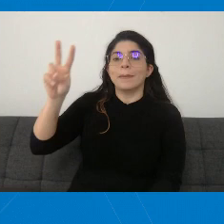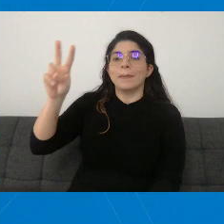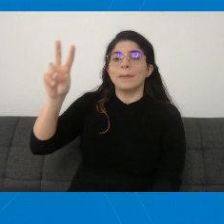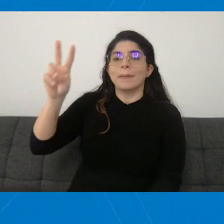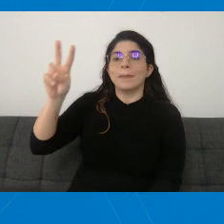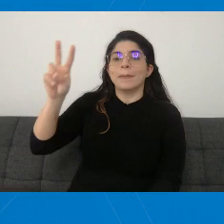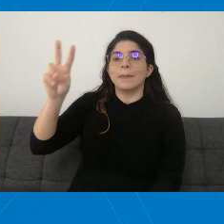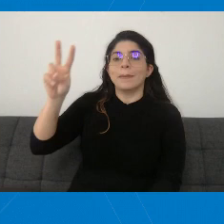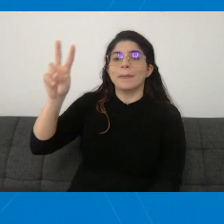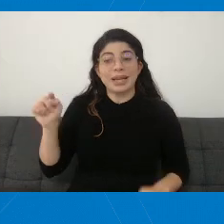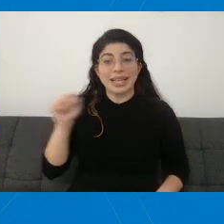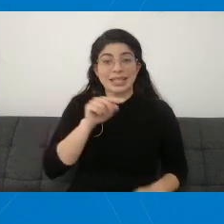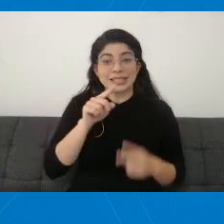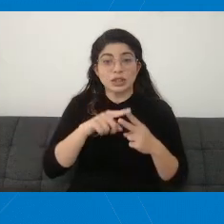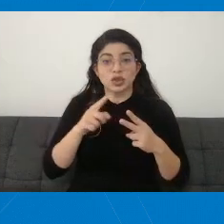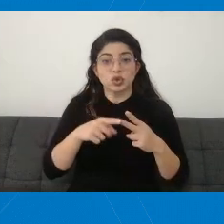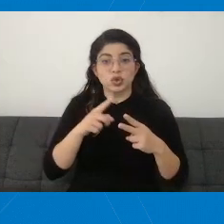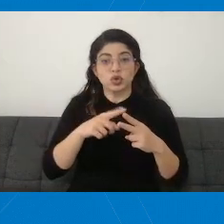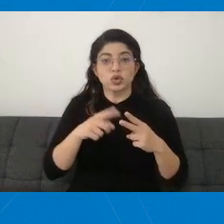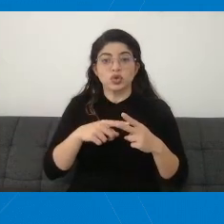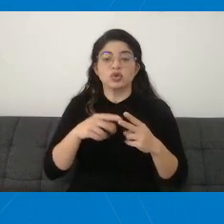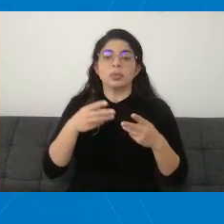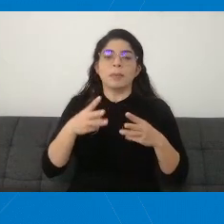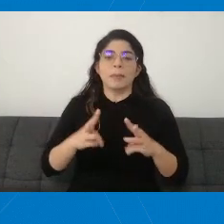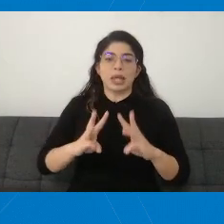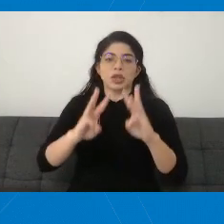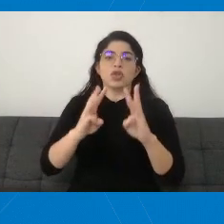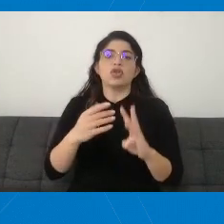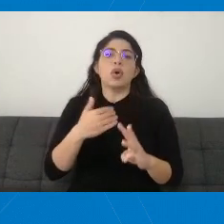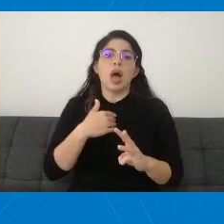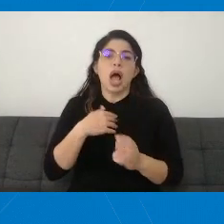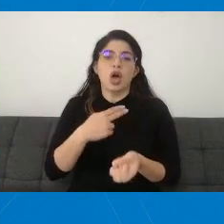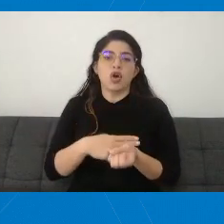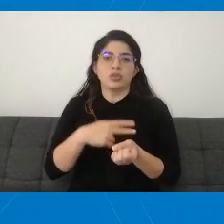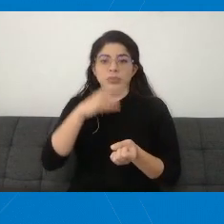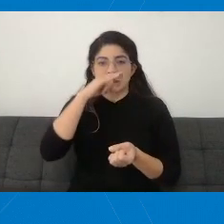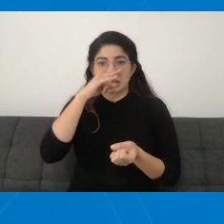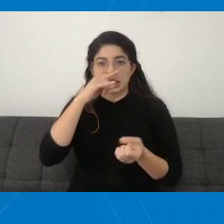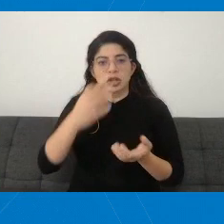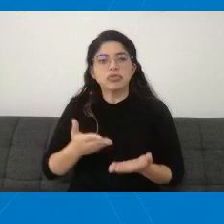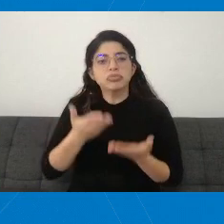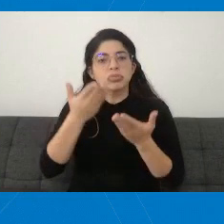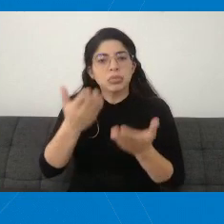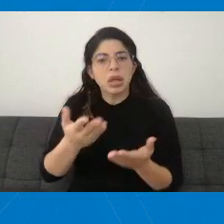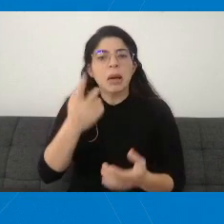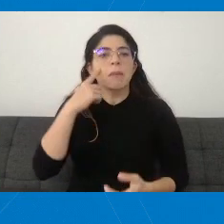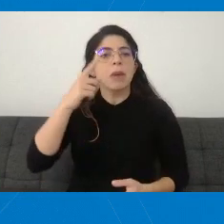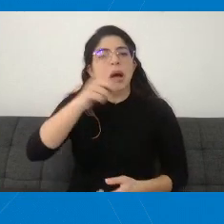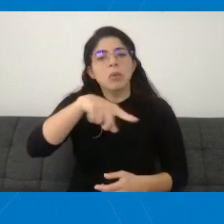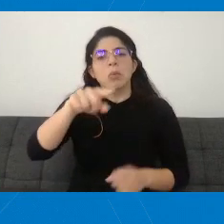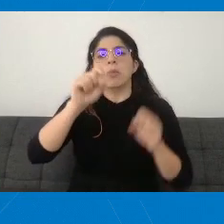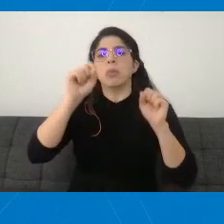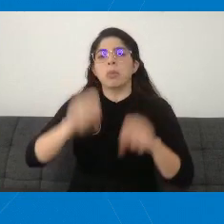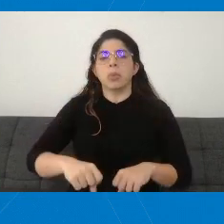Estos son los dos mecanismos que tiene habilitado el Hospital Nacional de Niños para realizar